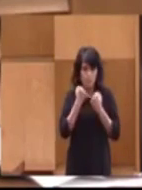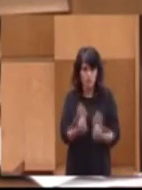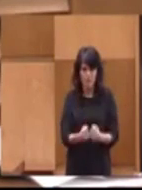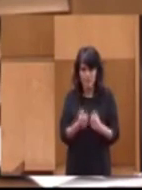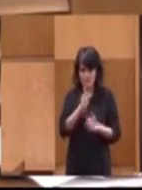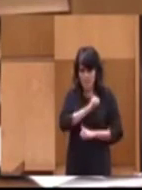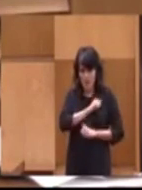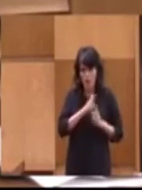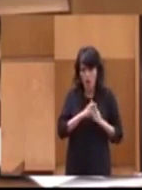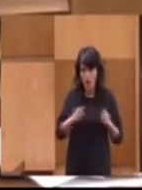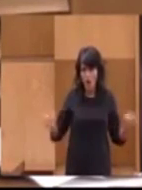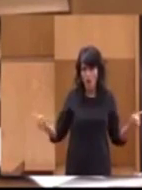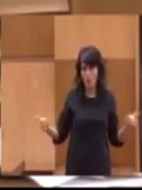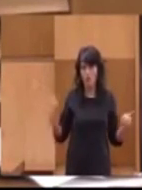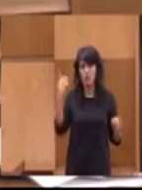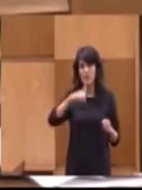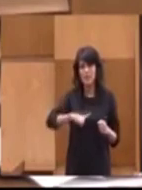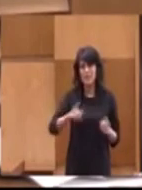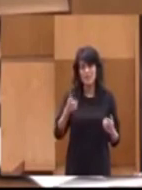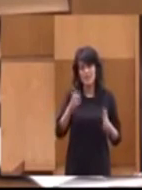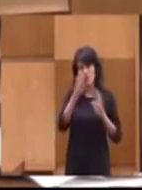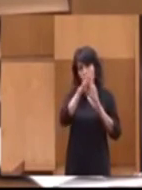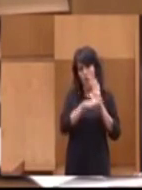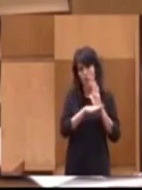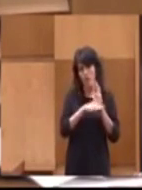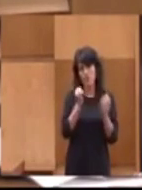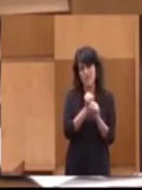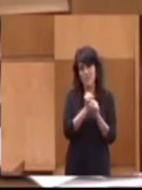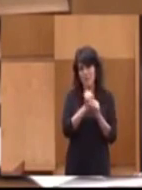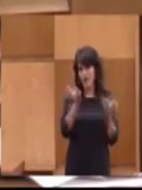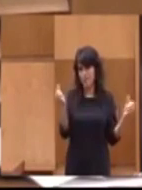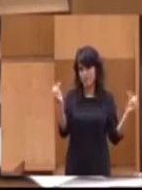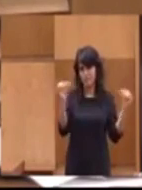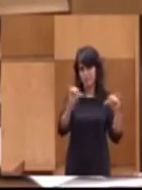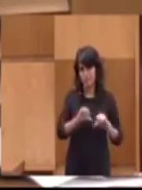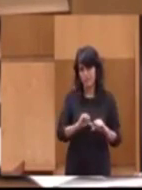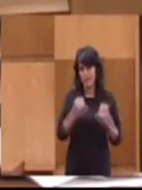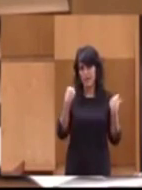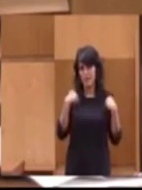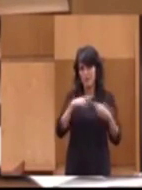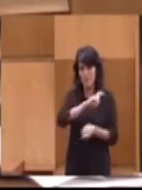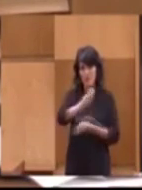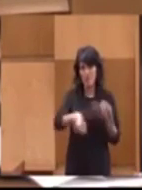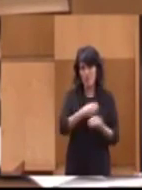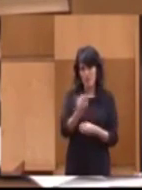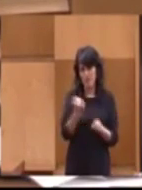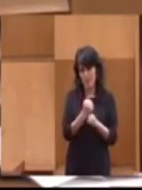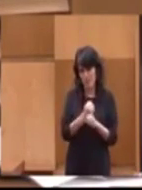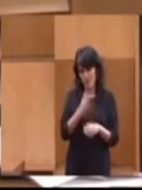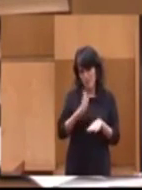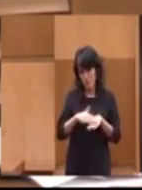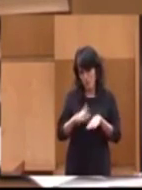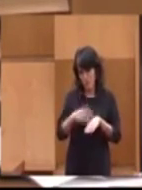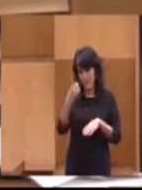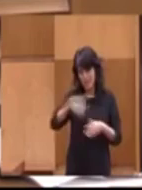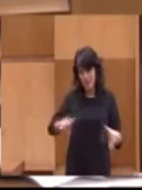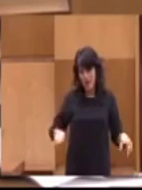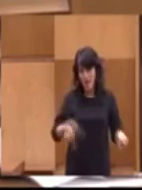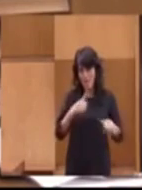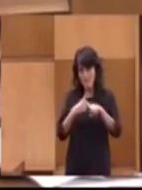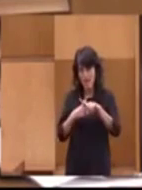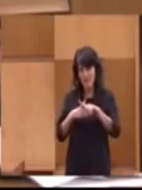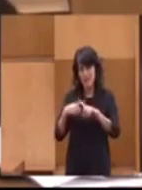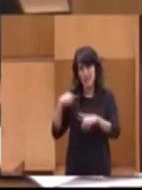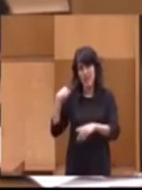larga duración, el deterioro de las condiciones laborales en los últimos años de la mano de las distintas reformas laborales, unido a la evolución